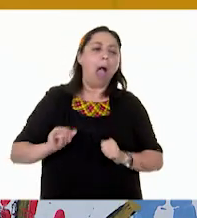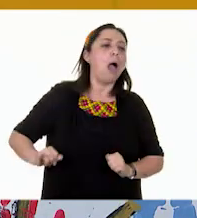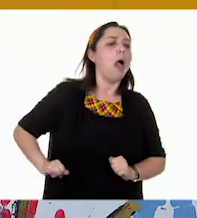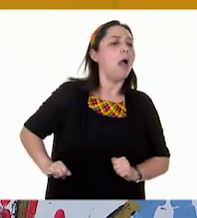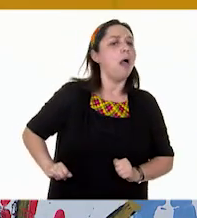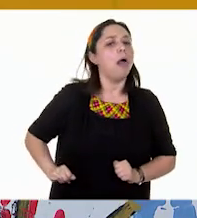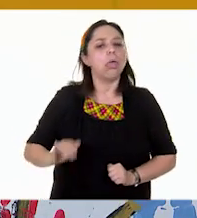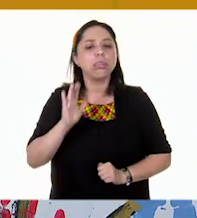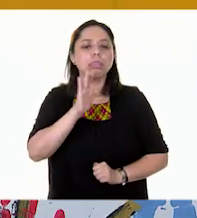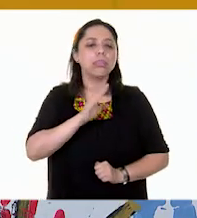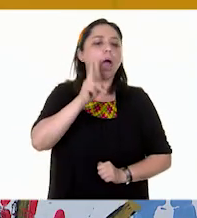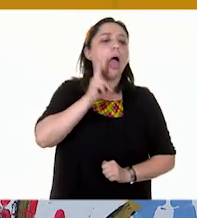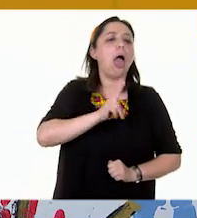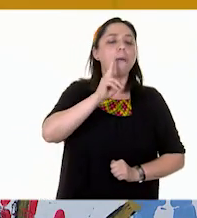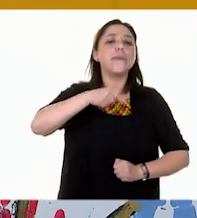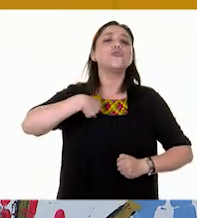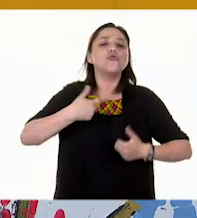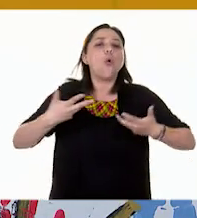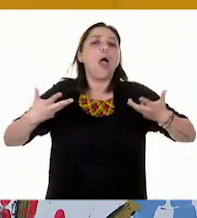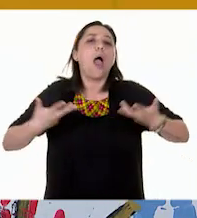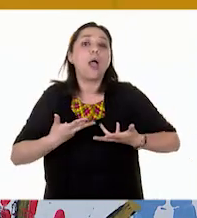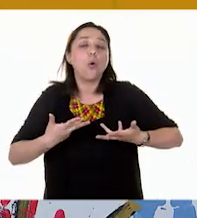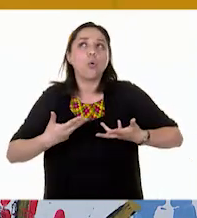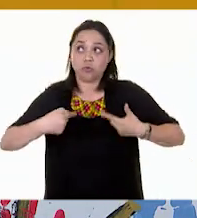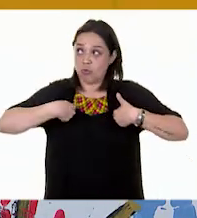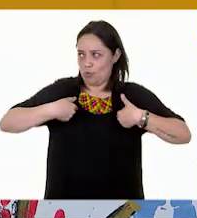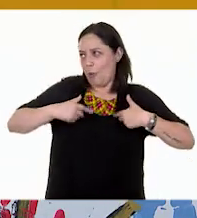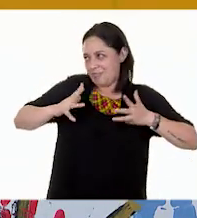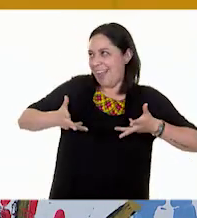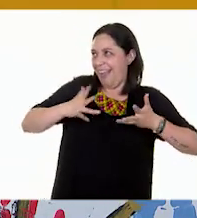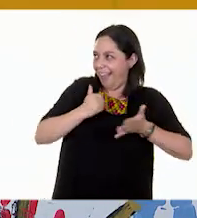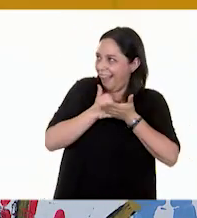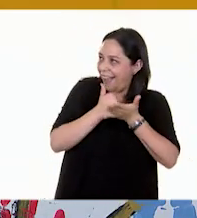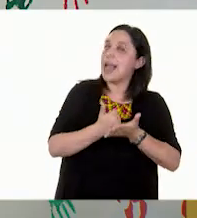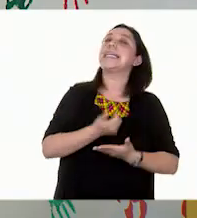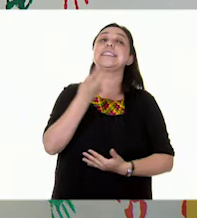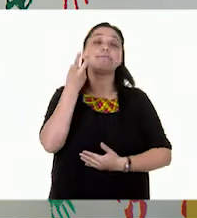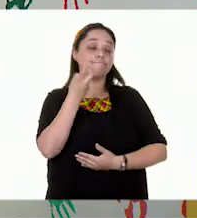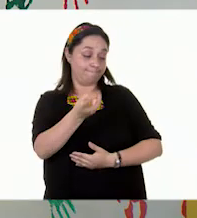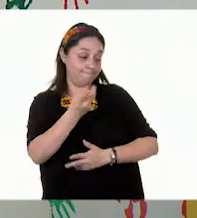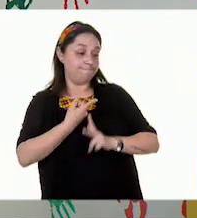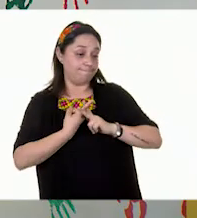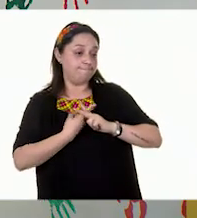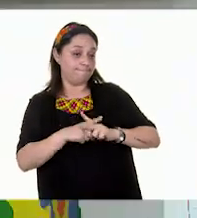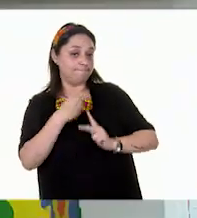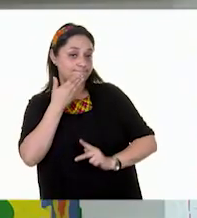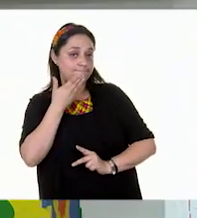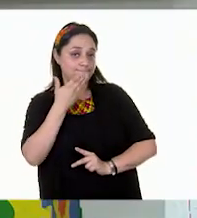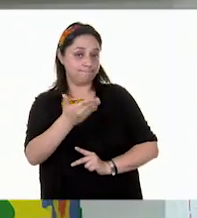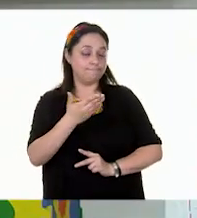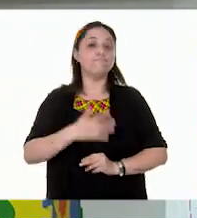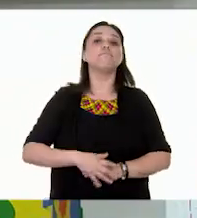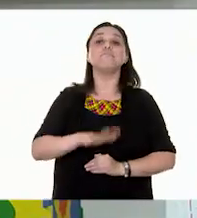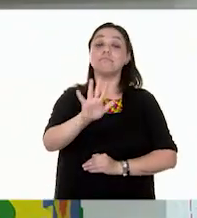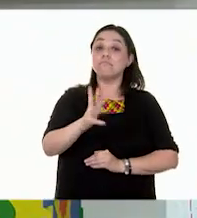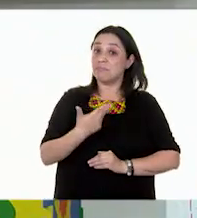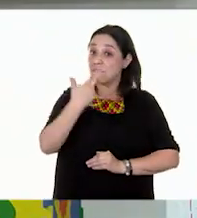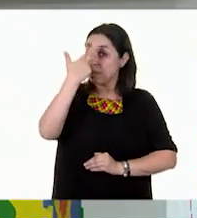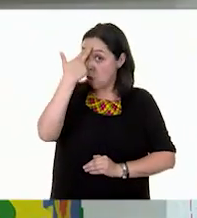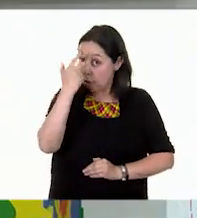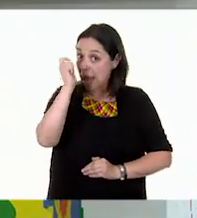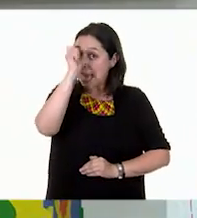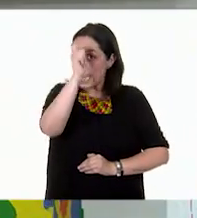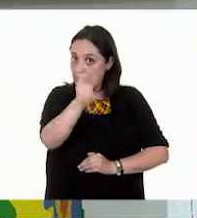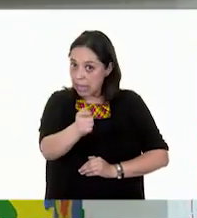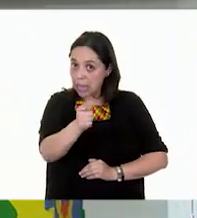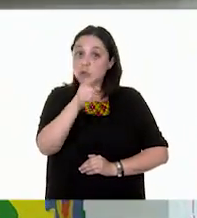en su solución, pues ya estoy haciendo algo, ¿verdad? Así es. Ese es un buen inicio. Además, recuerda que tienes el